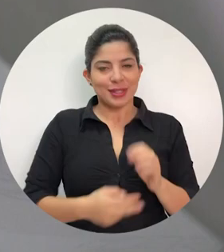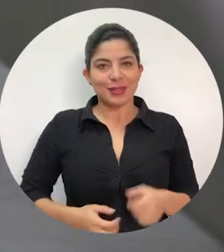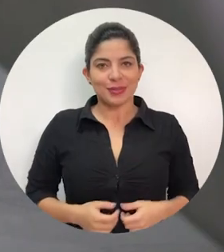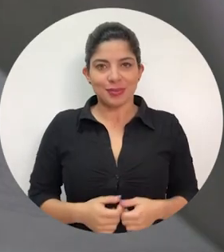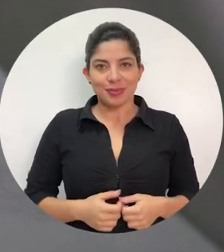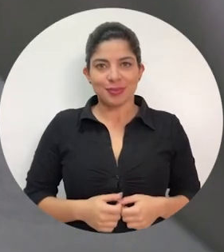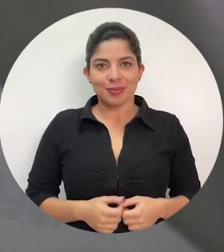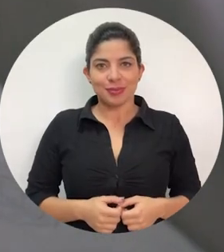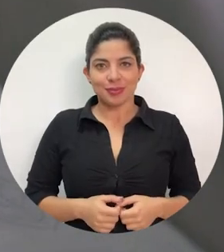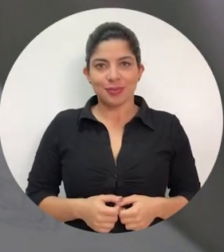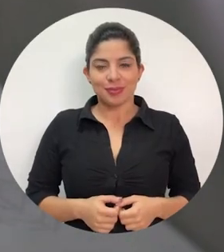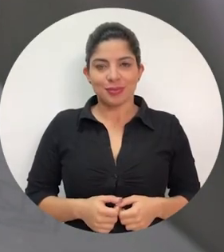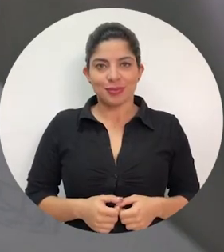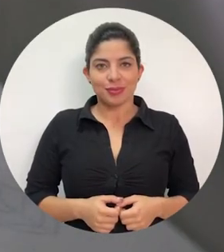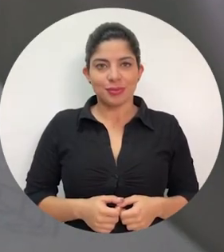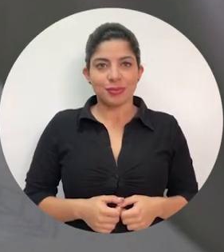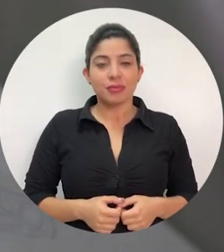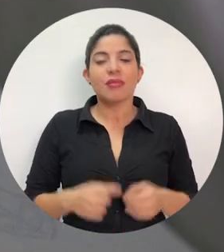regulatoria.